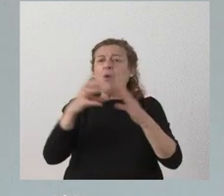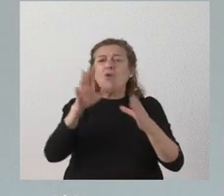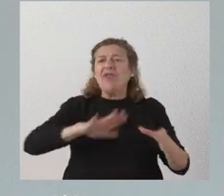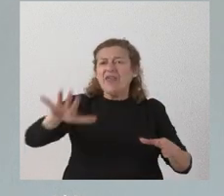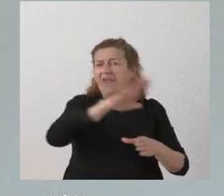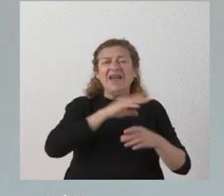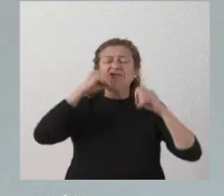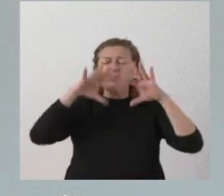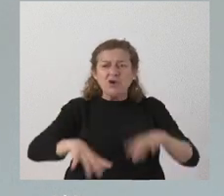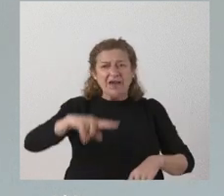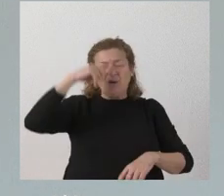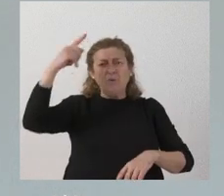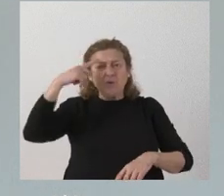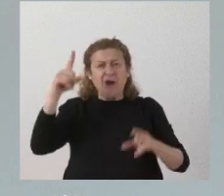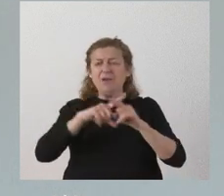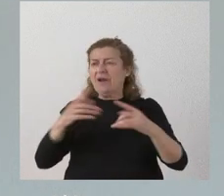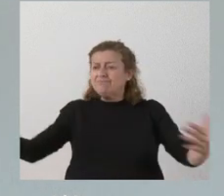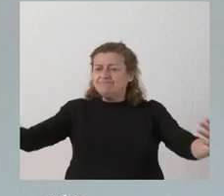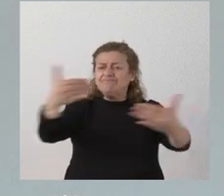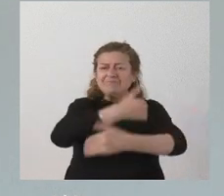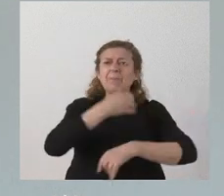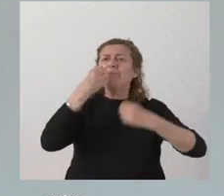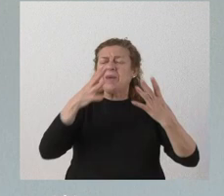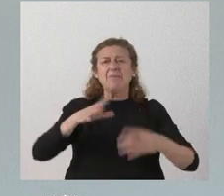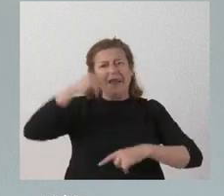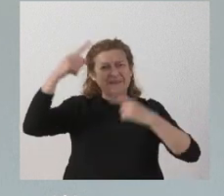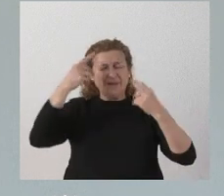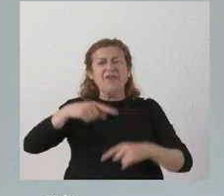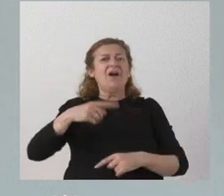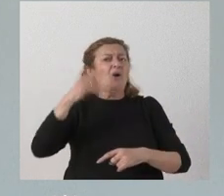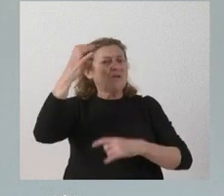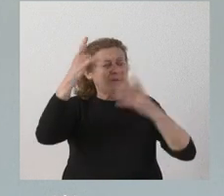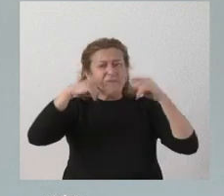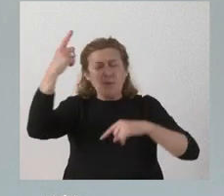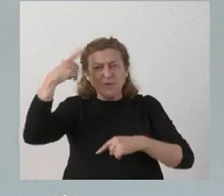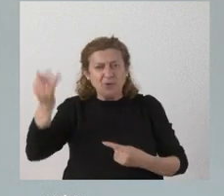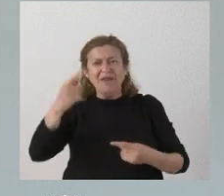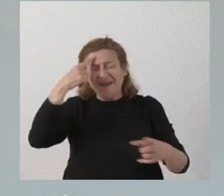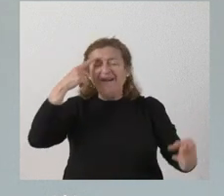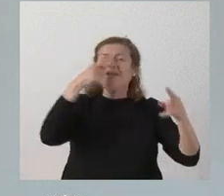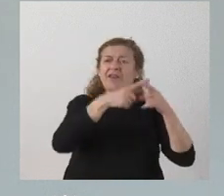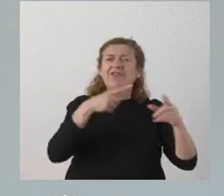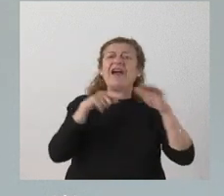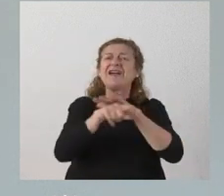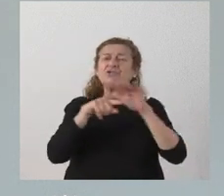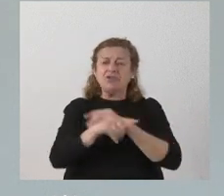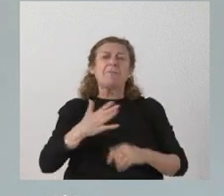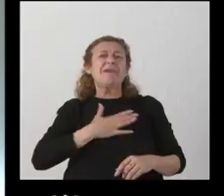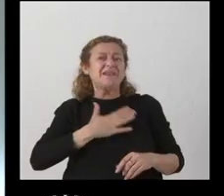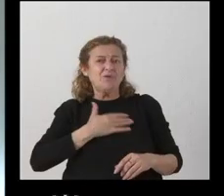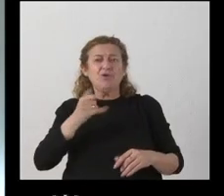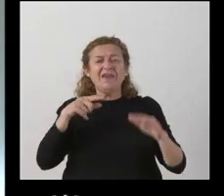acogedora para las actividades culturales y una comunidad que referencia en la gestión del patrimonio y en la gestión de la política cultural